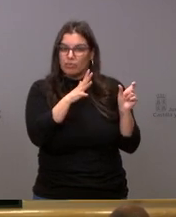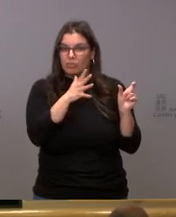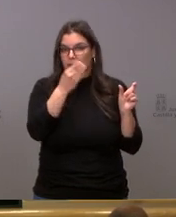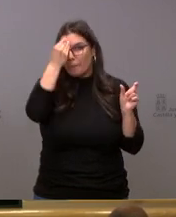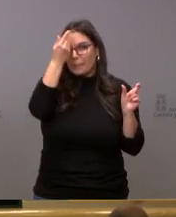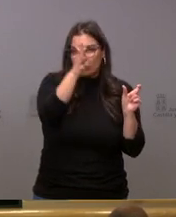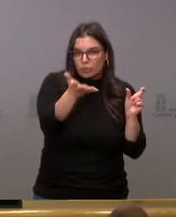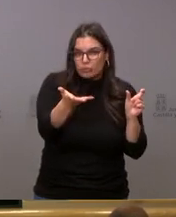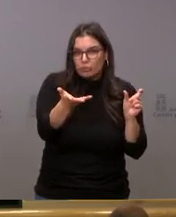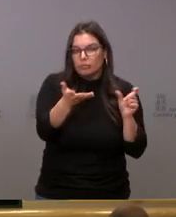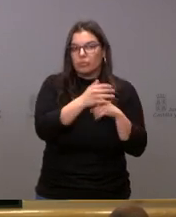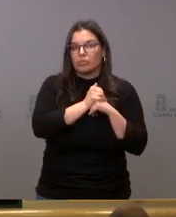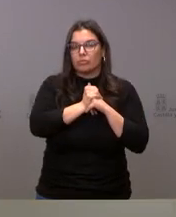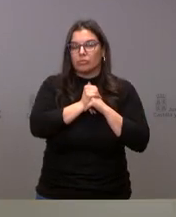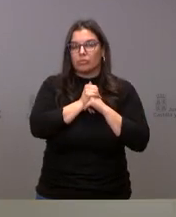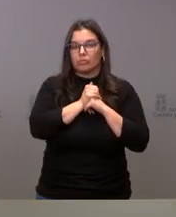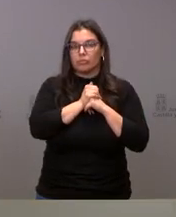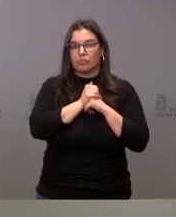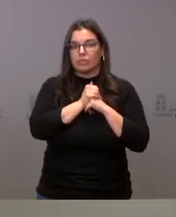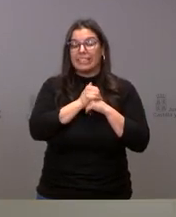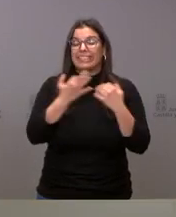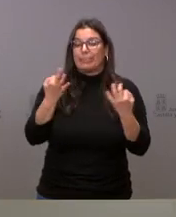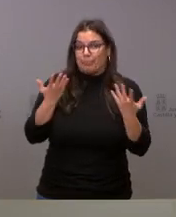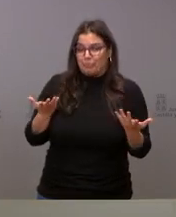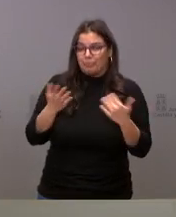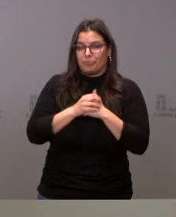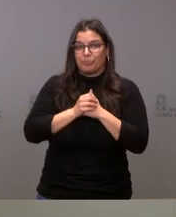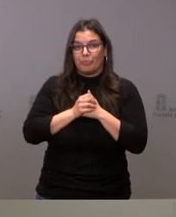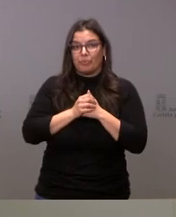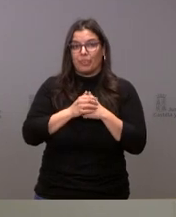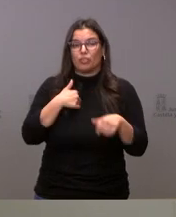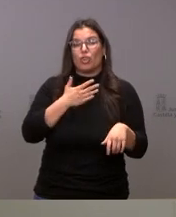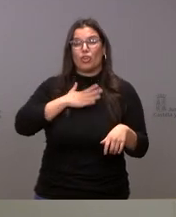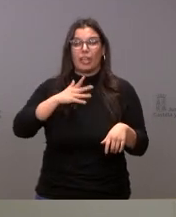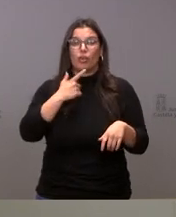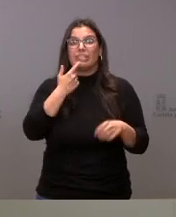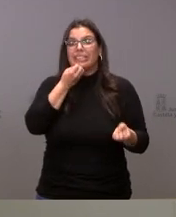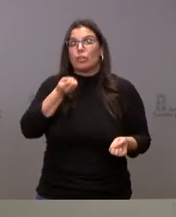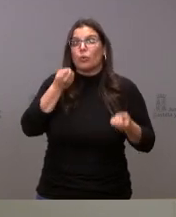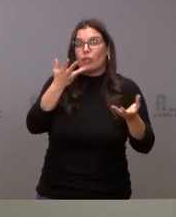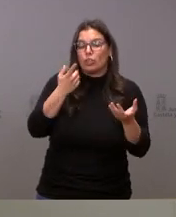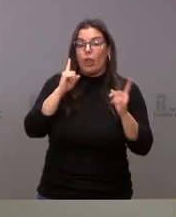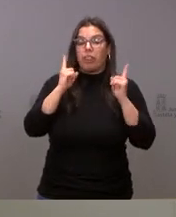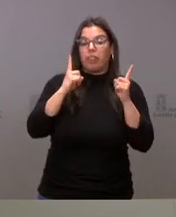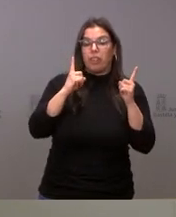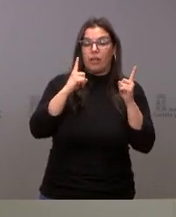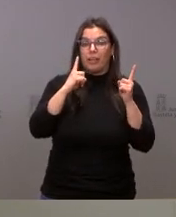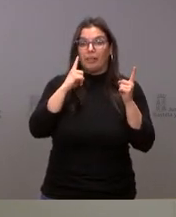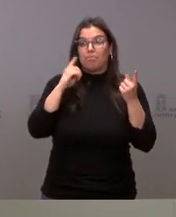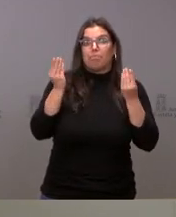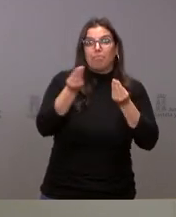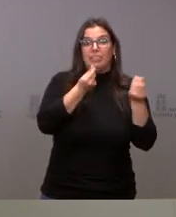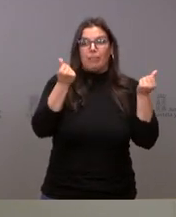La cantidad estimada que reserva. Bueno, lo que pasa es que no quiero que una estimación que puede ser previa y abultada para no